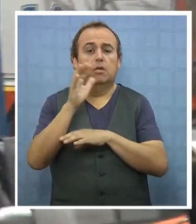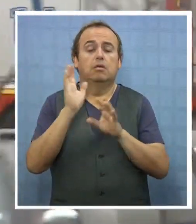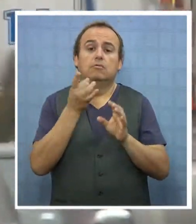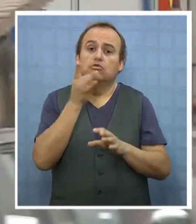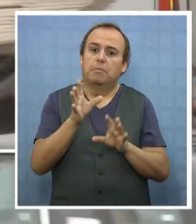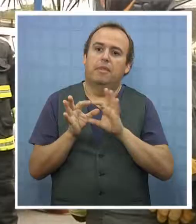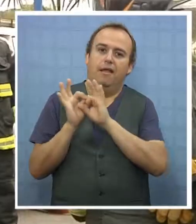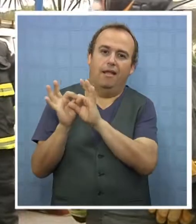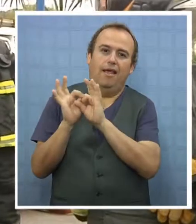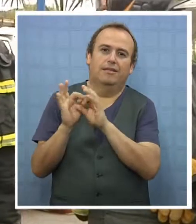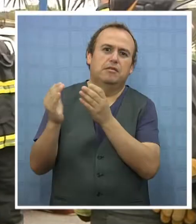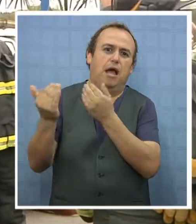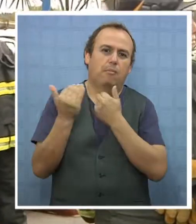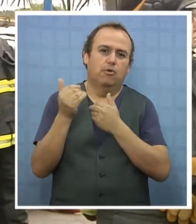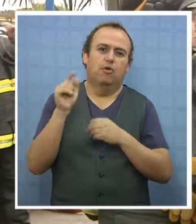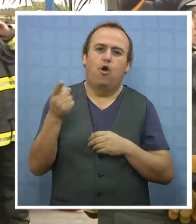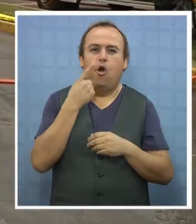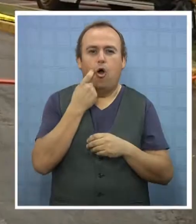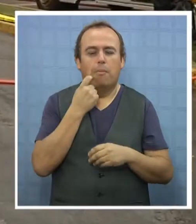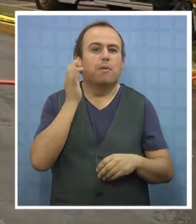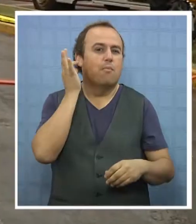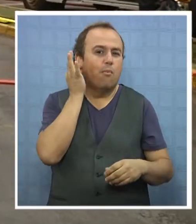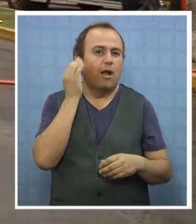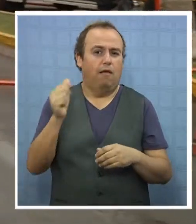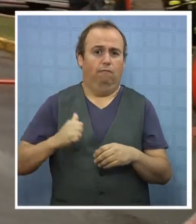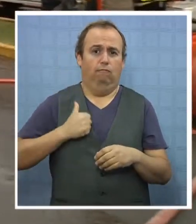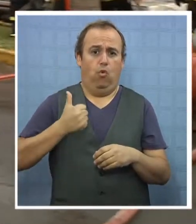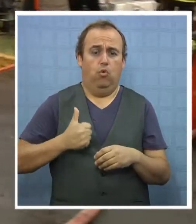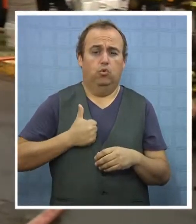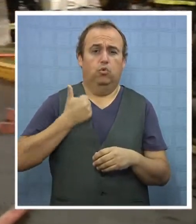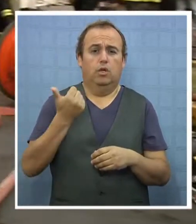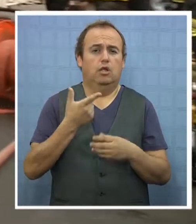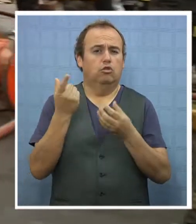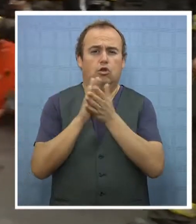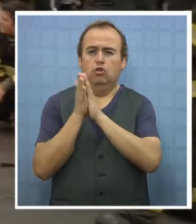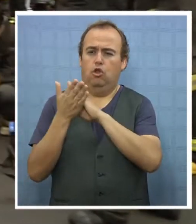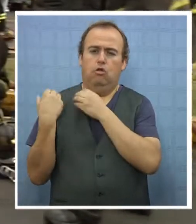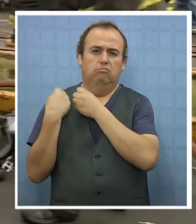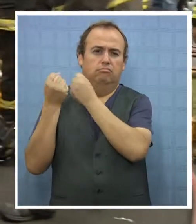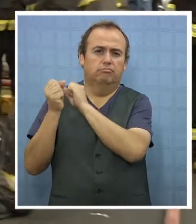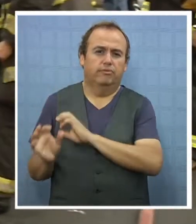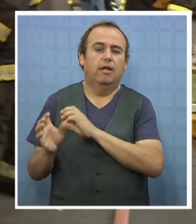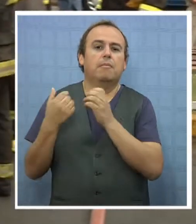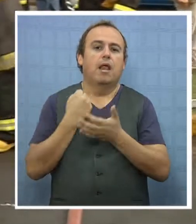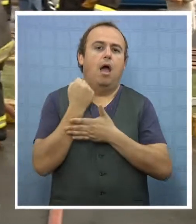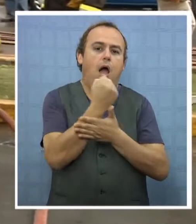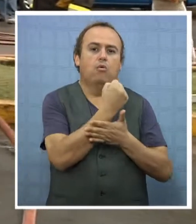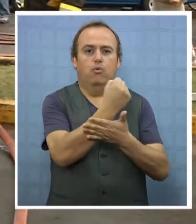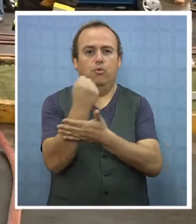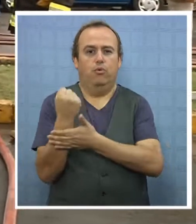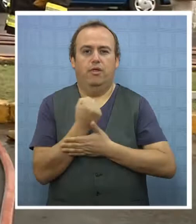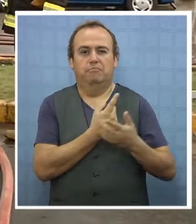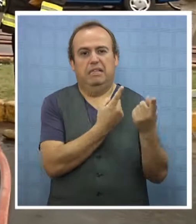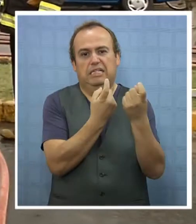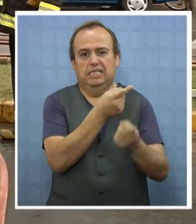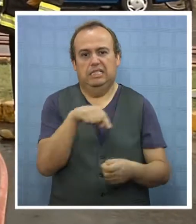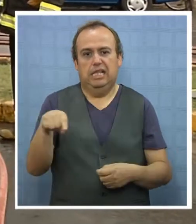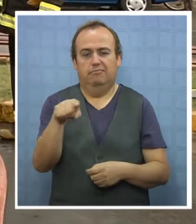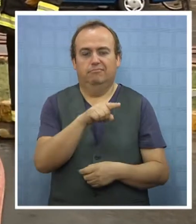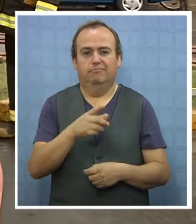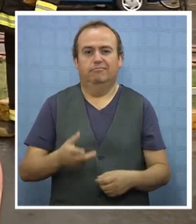agradecer la labor de estos hombres y mujeres, voluntarios que dejan todo para ir en ayuda de quienes lo necesiten.